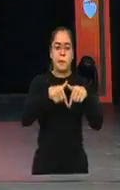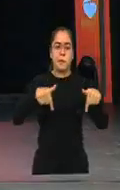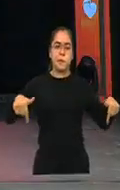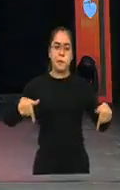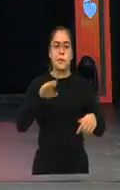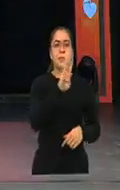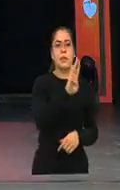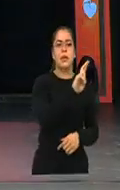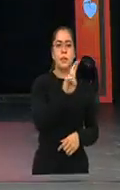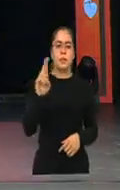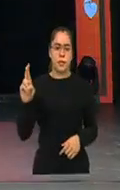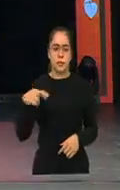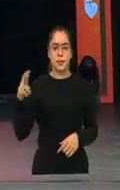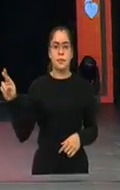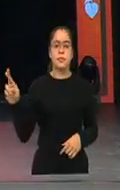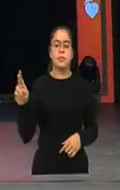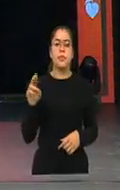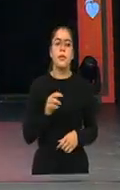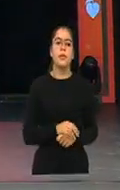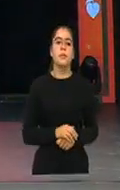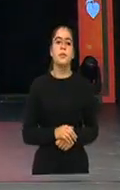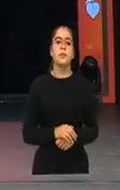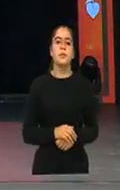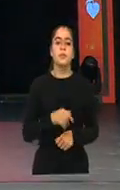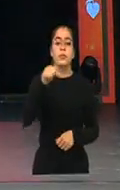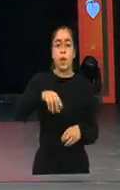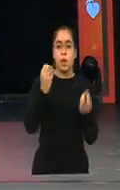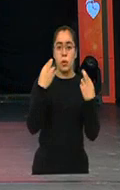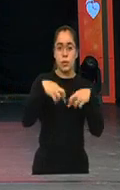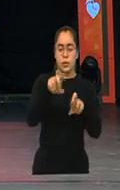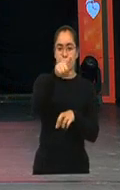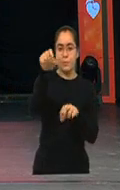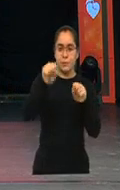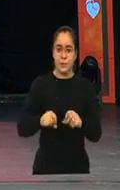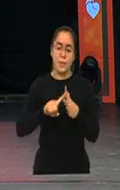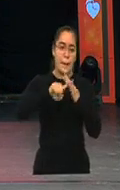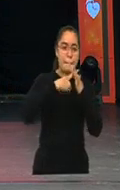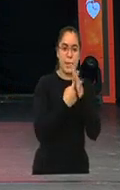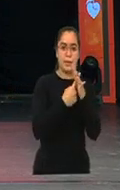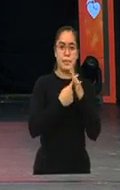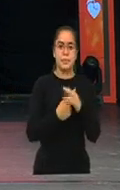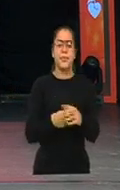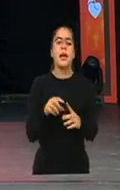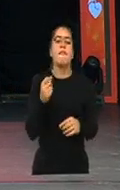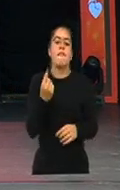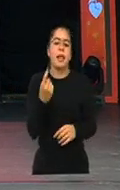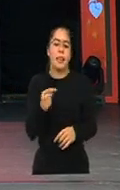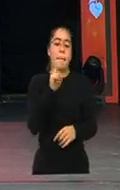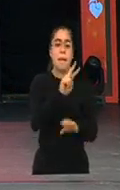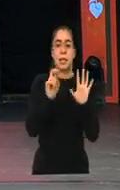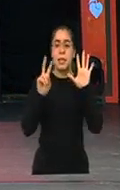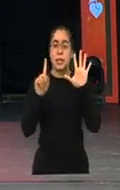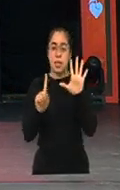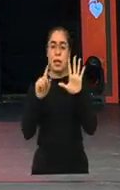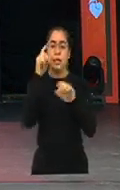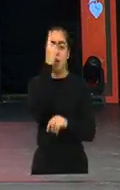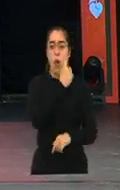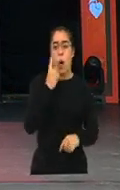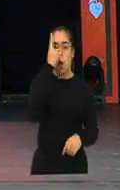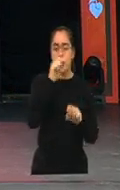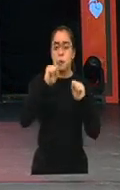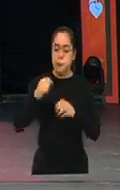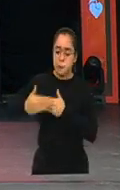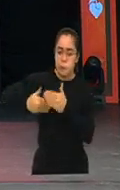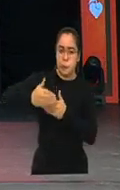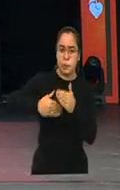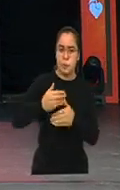Esta es la gran oportunidad que tenemos y este es el momento de empezar a hacerlo. Porque si nada, quedan 27 horas, 26 por delante. Ahora es cuando hay que comenzar, ¿verdad?